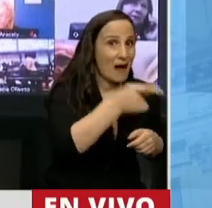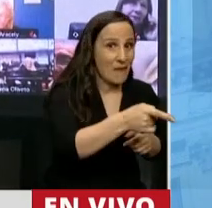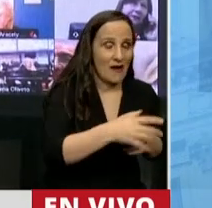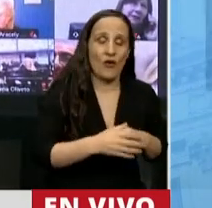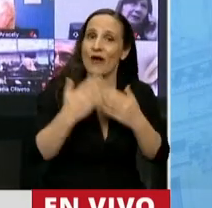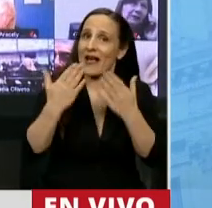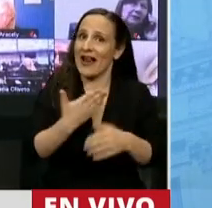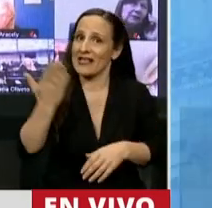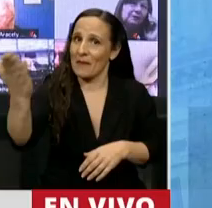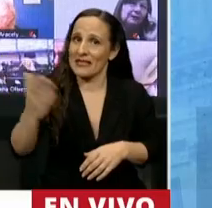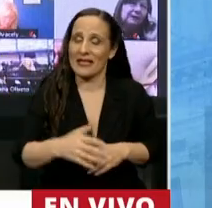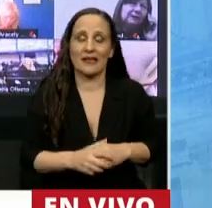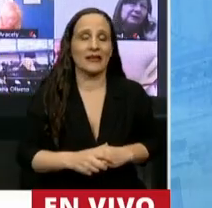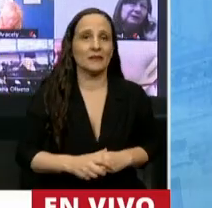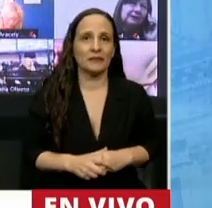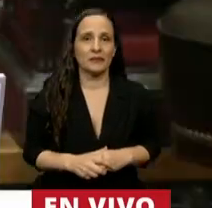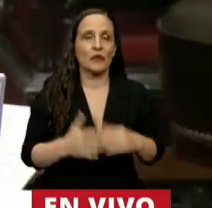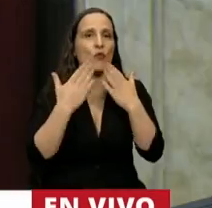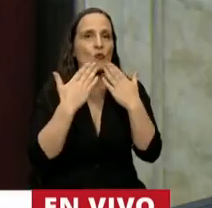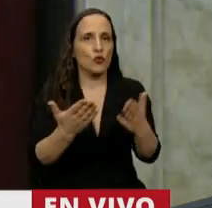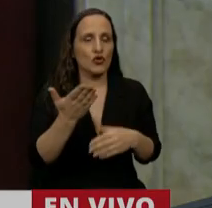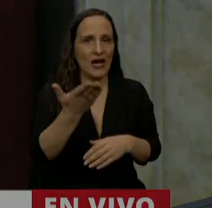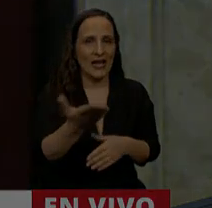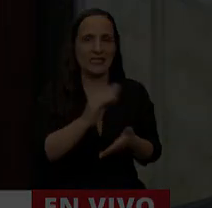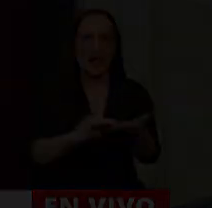presidente. Muchas gracias, señor diputado.